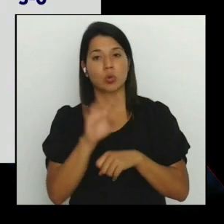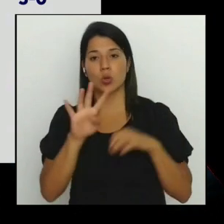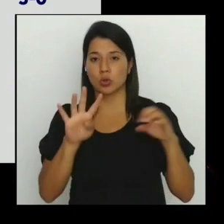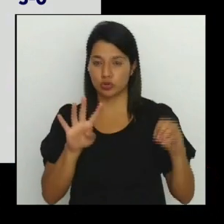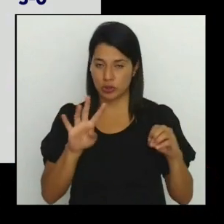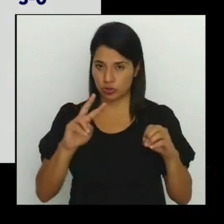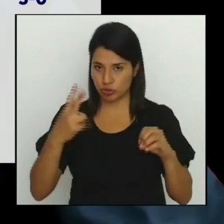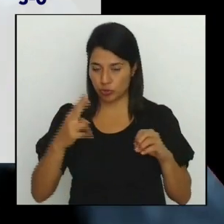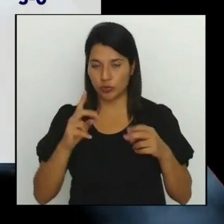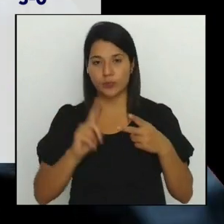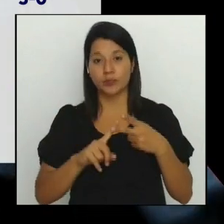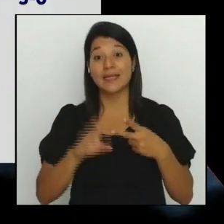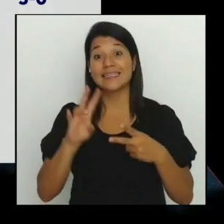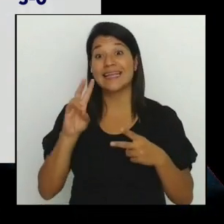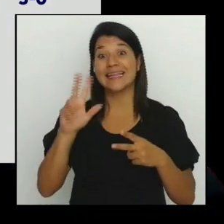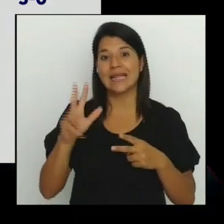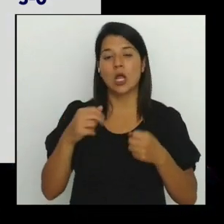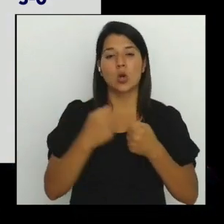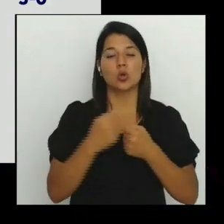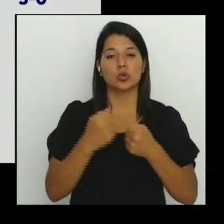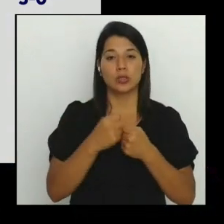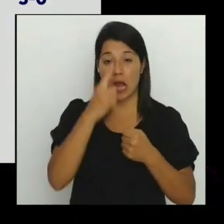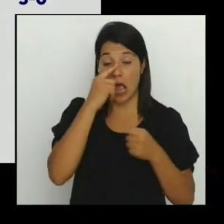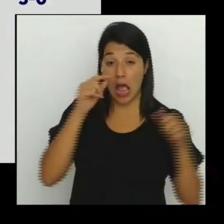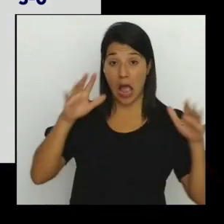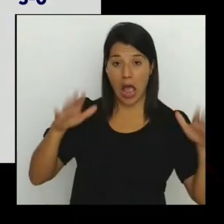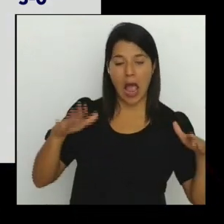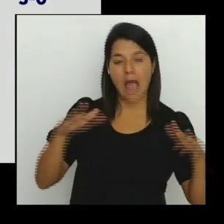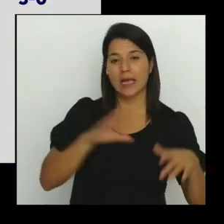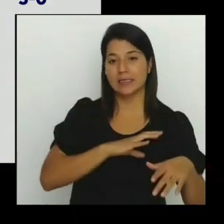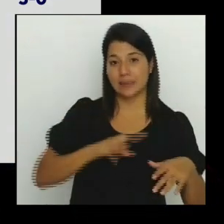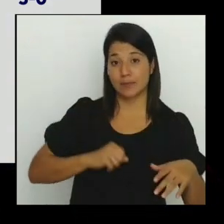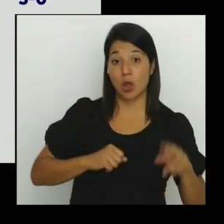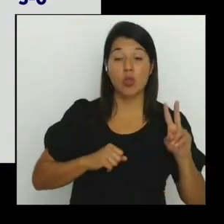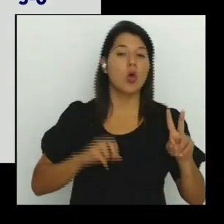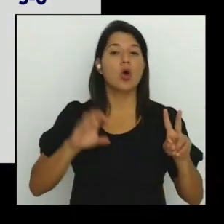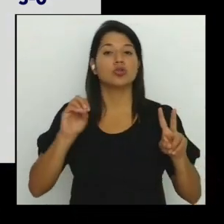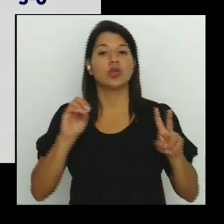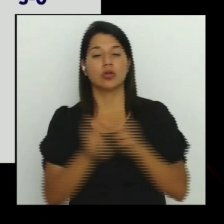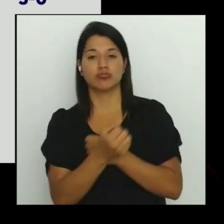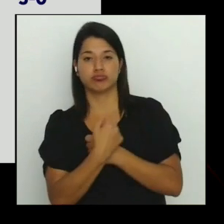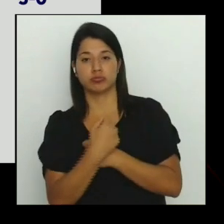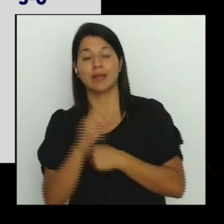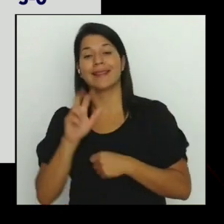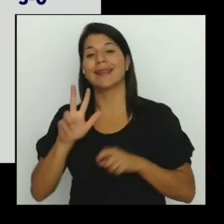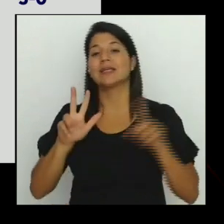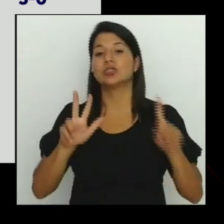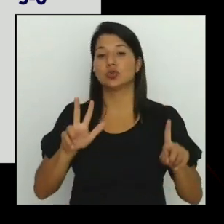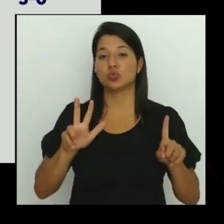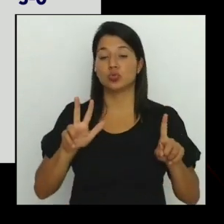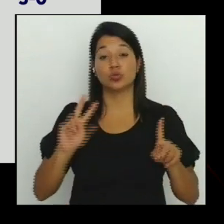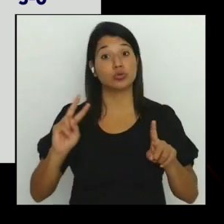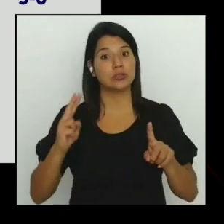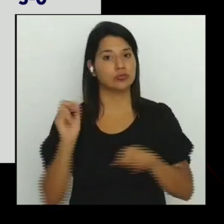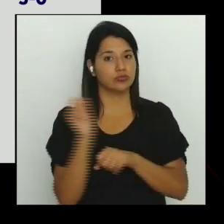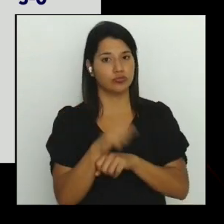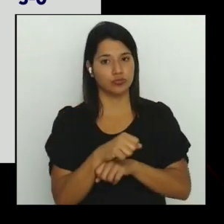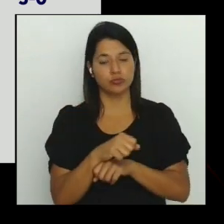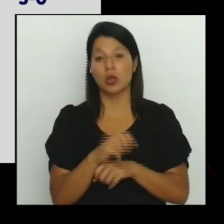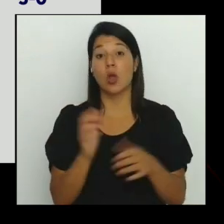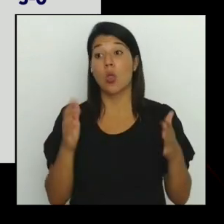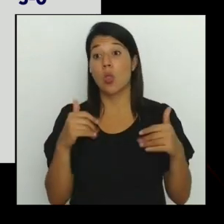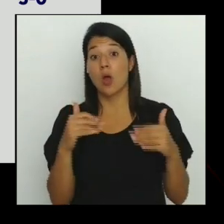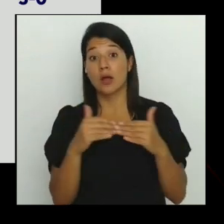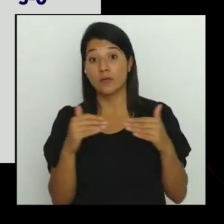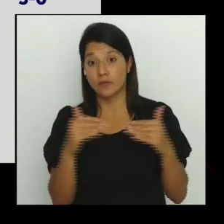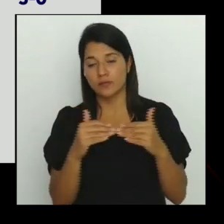ante el Águila del Salvador perdió 2 por 0 en el primer duelo ganó 3 a 1 en el segundo y al no existir criterios de desempate hubo un tercer partido